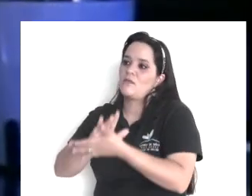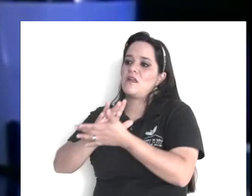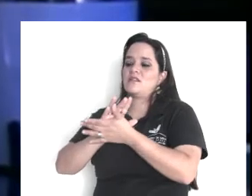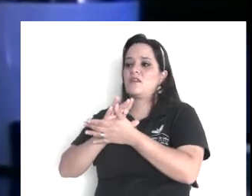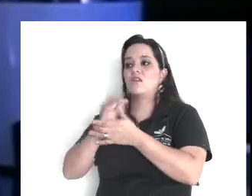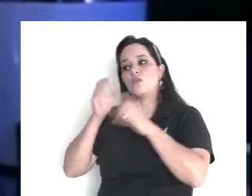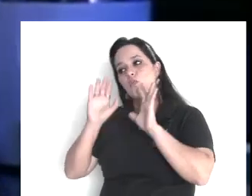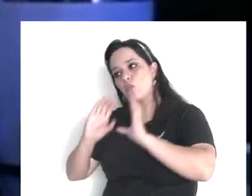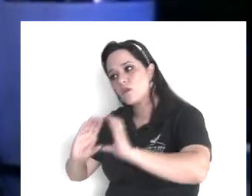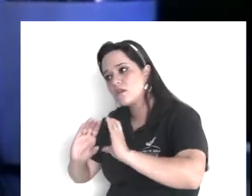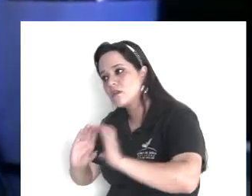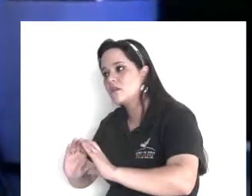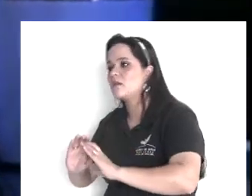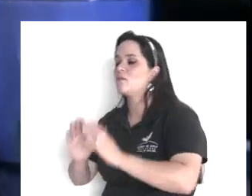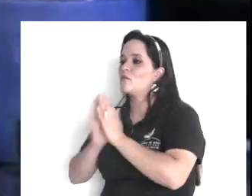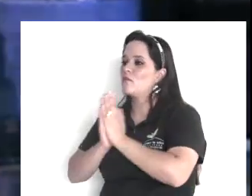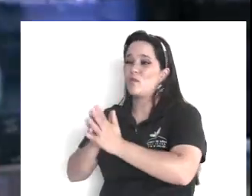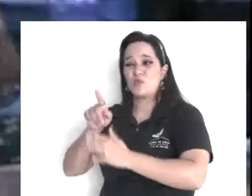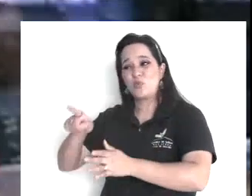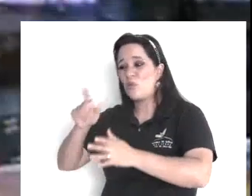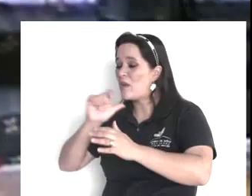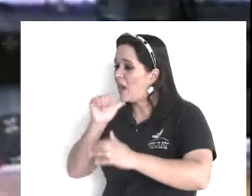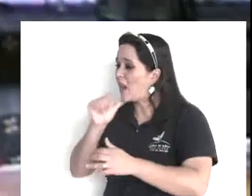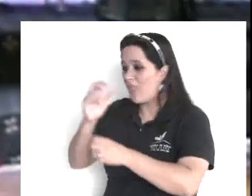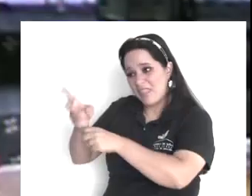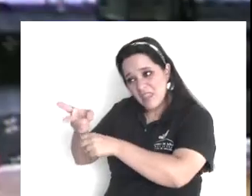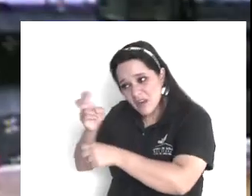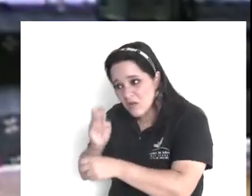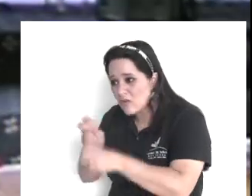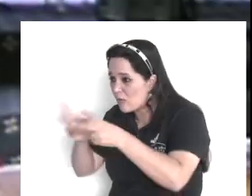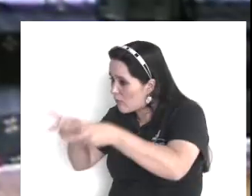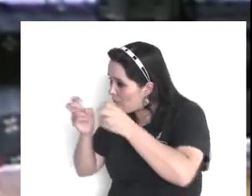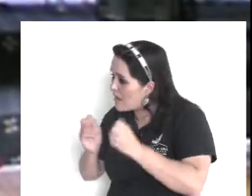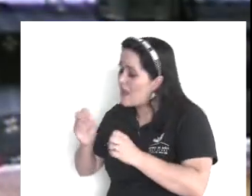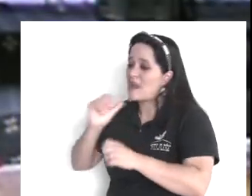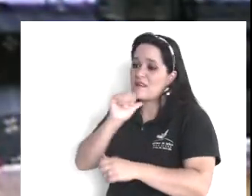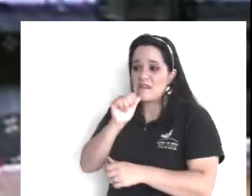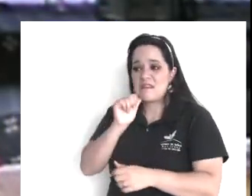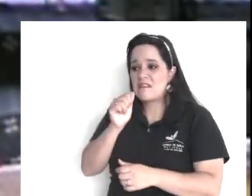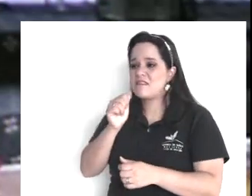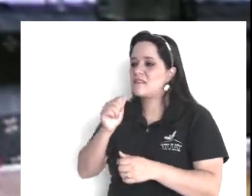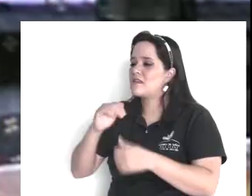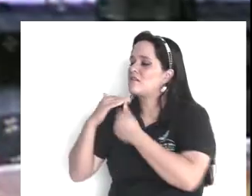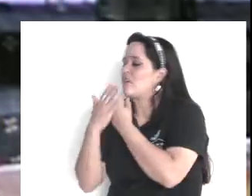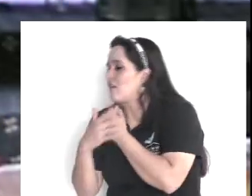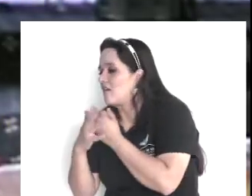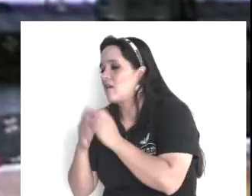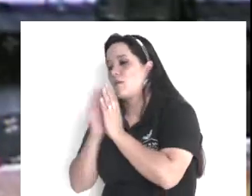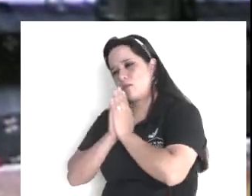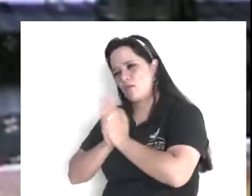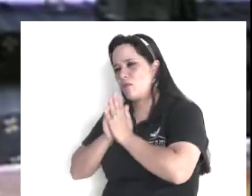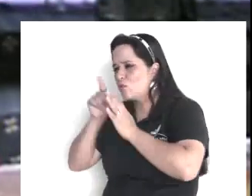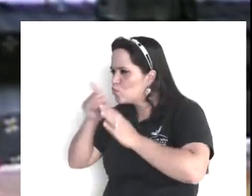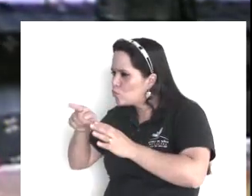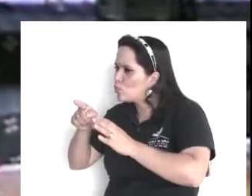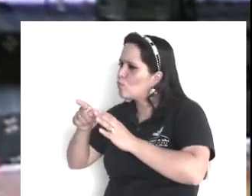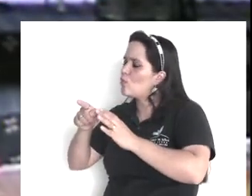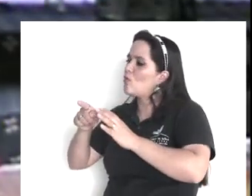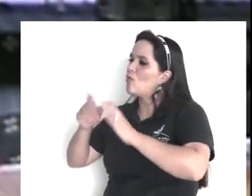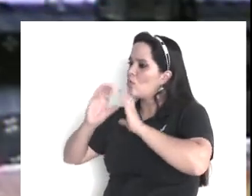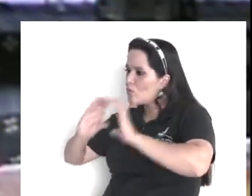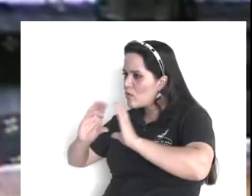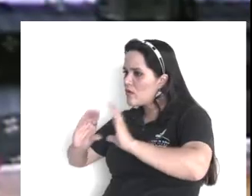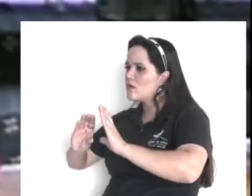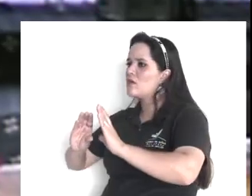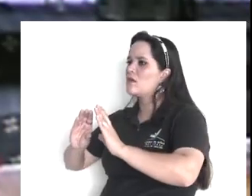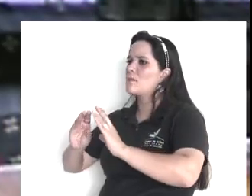dinero, los demás, o sea, era una persona, que se decía cristiana, pero en